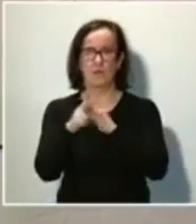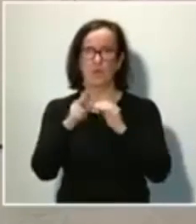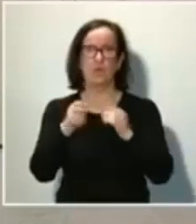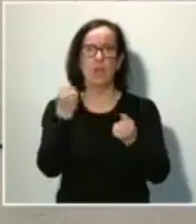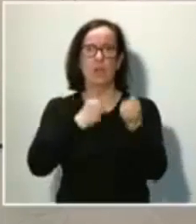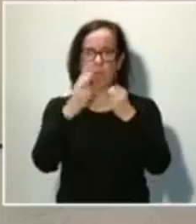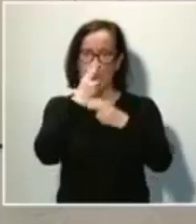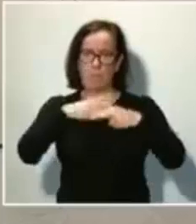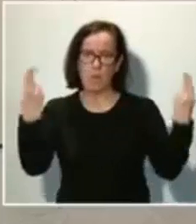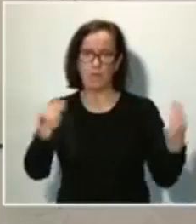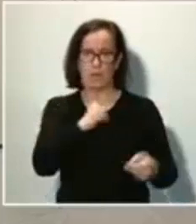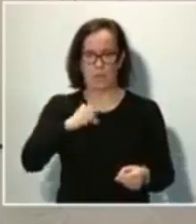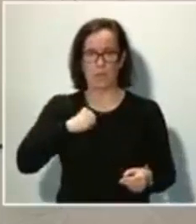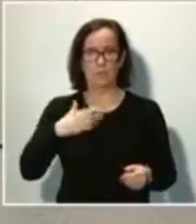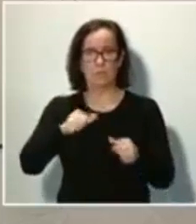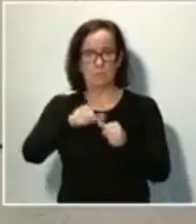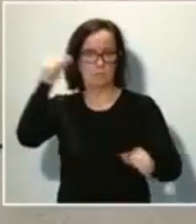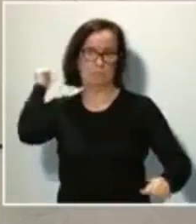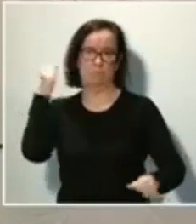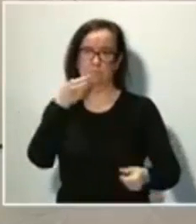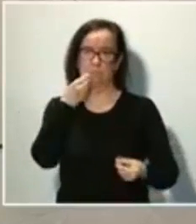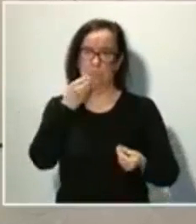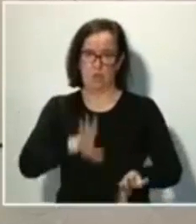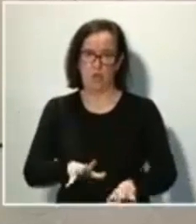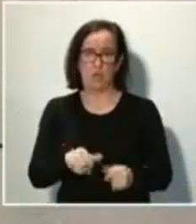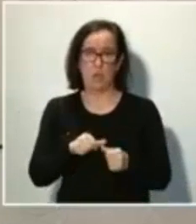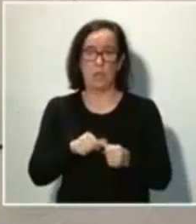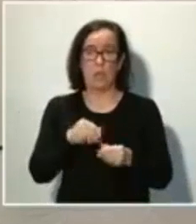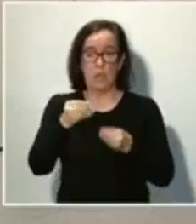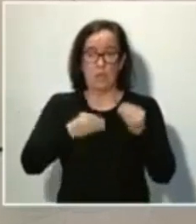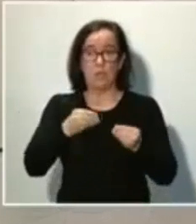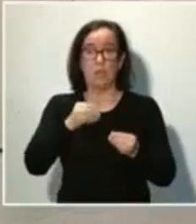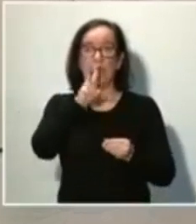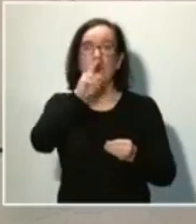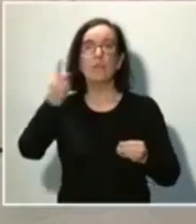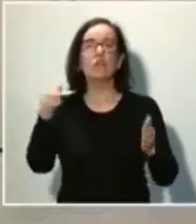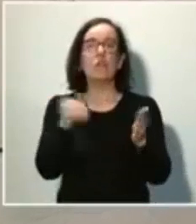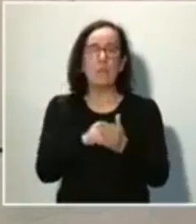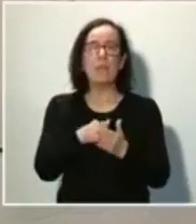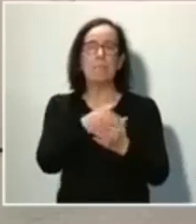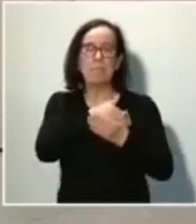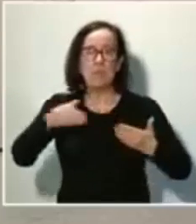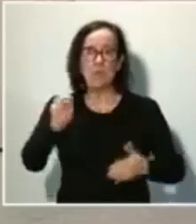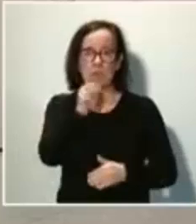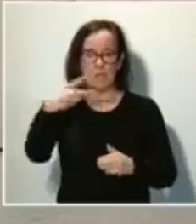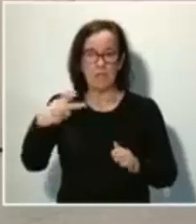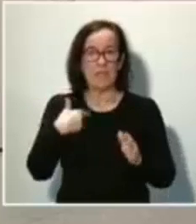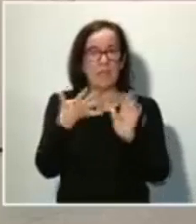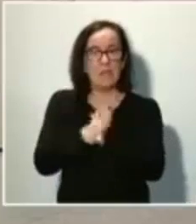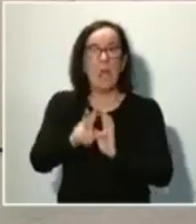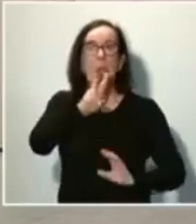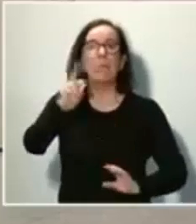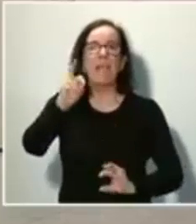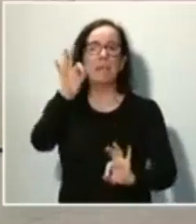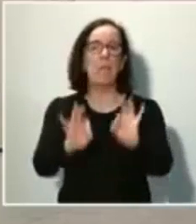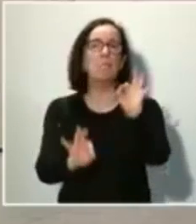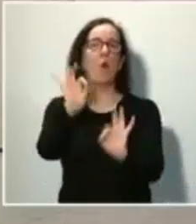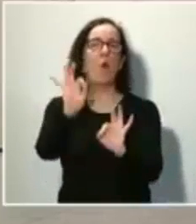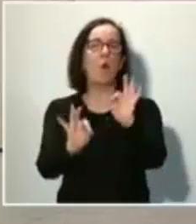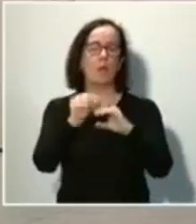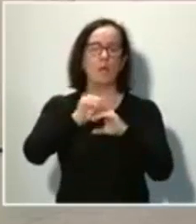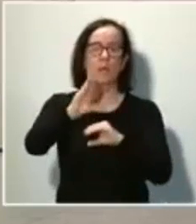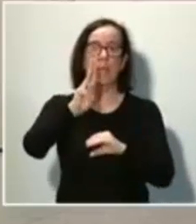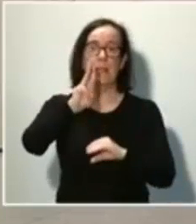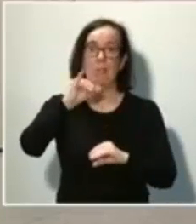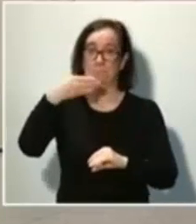de nuestra historia reciente, estamos hablando de 200.000 millones de euros, lo cual supone casi el 20% del PIB de España,